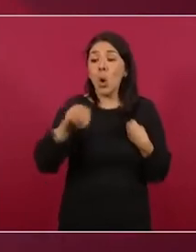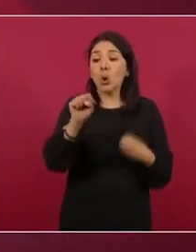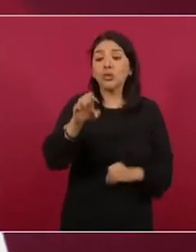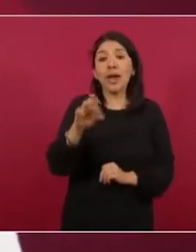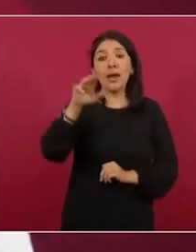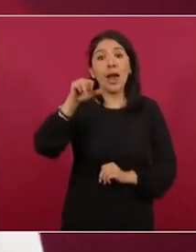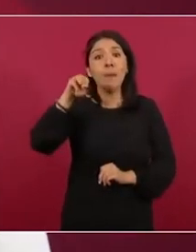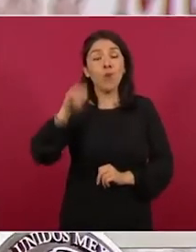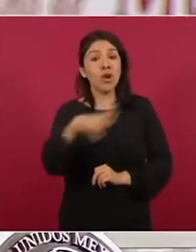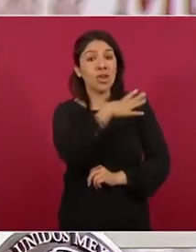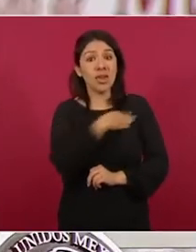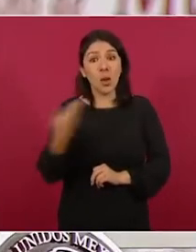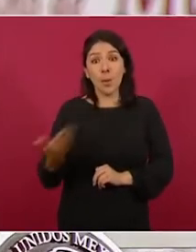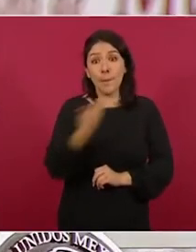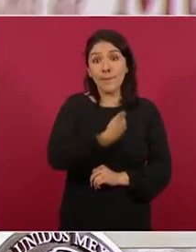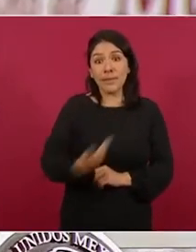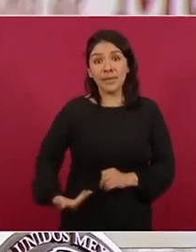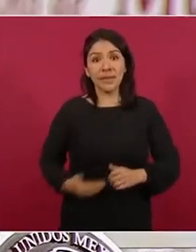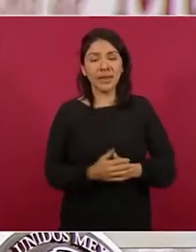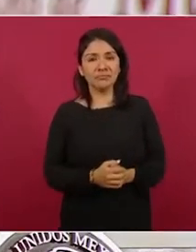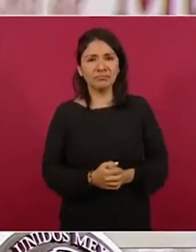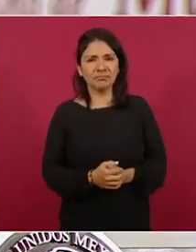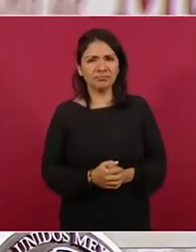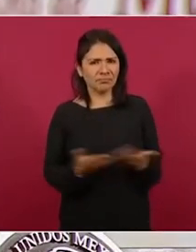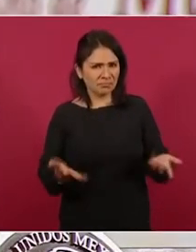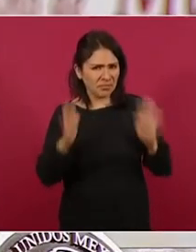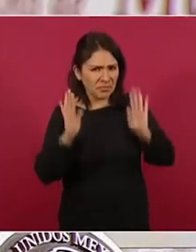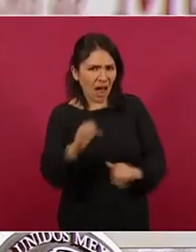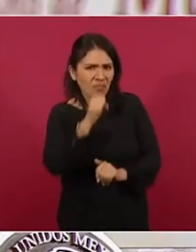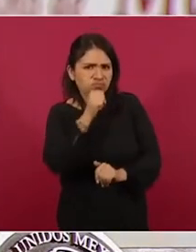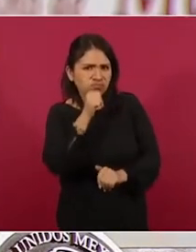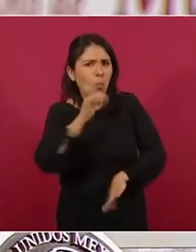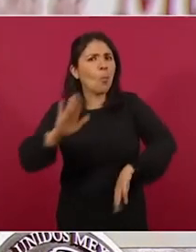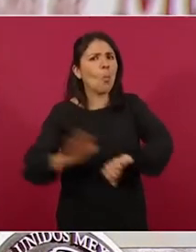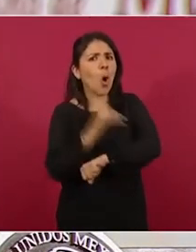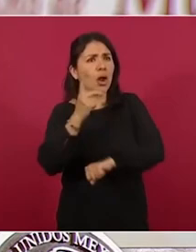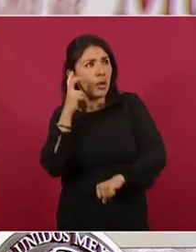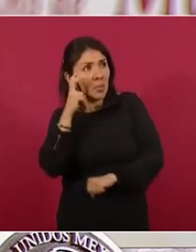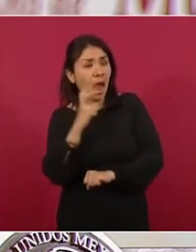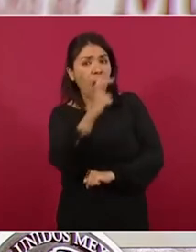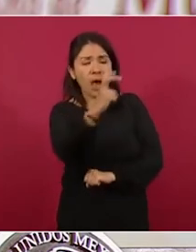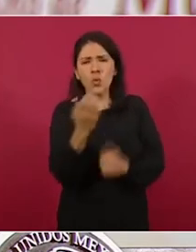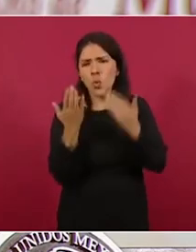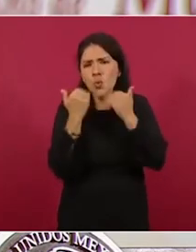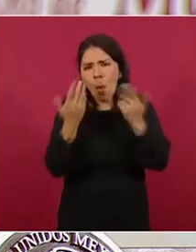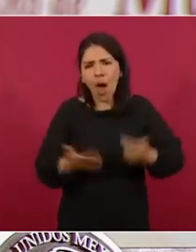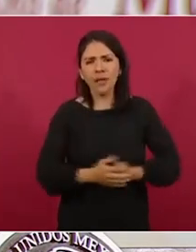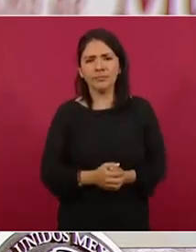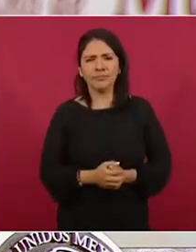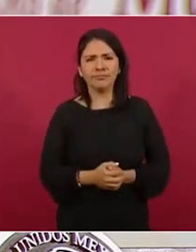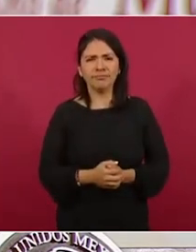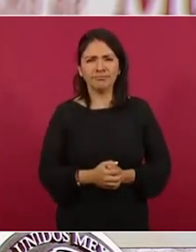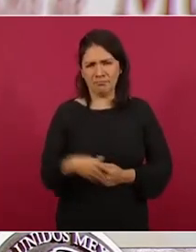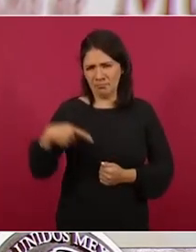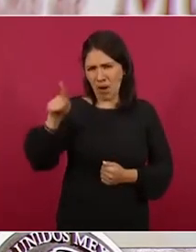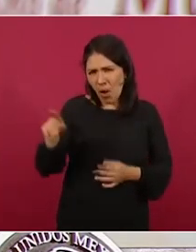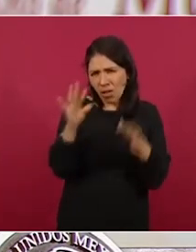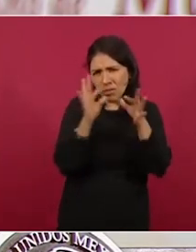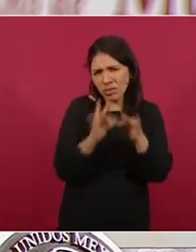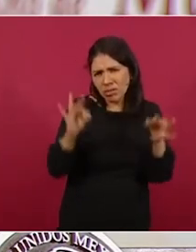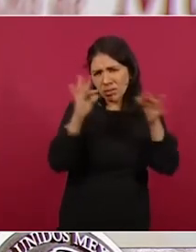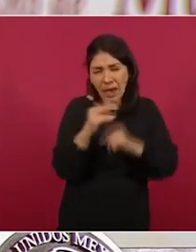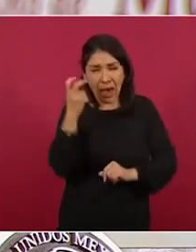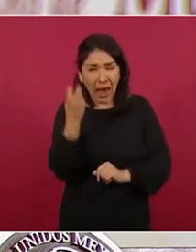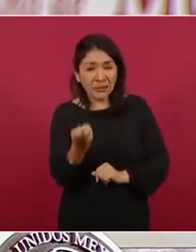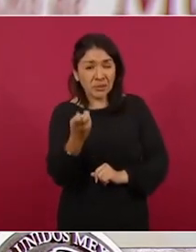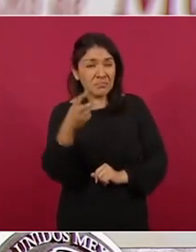hijo del presidente No hay reporte oficial de los motivos de uso Pero nada de lo que dice Azucena